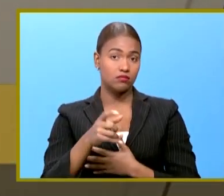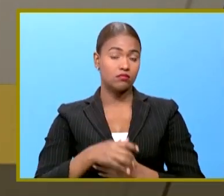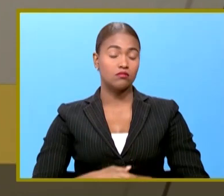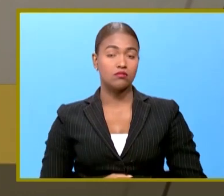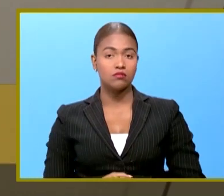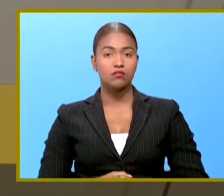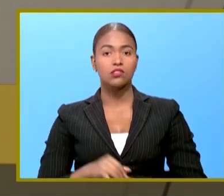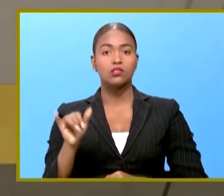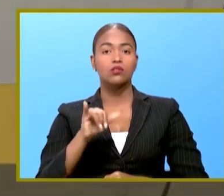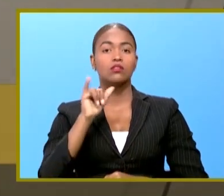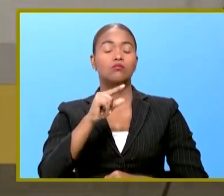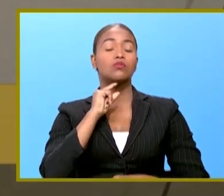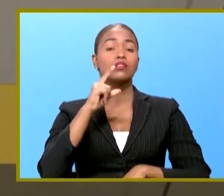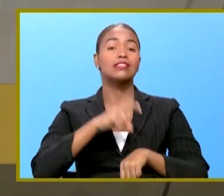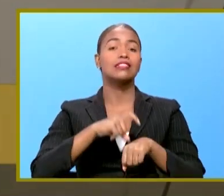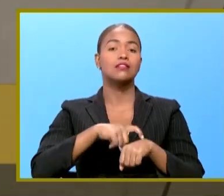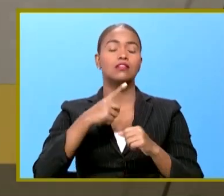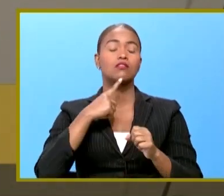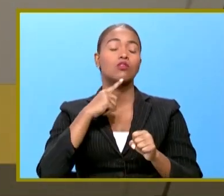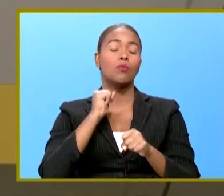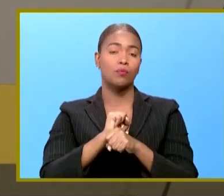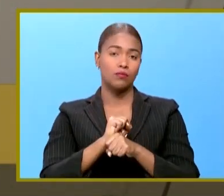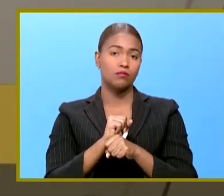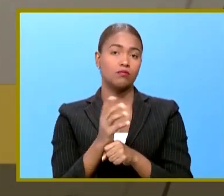y un momento de compromiso